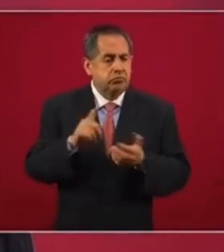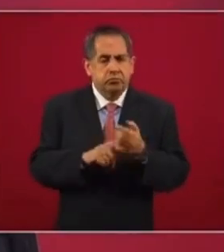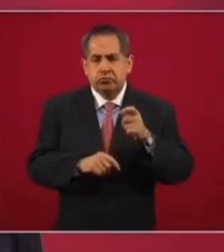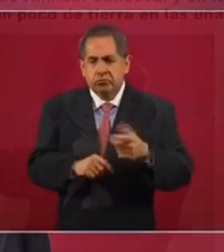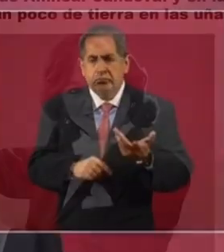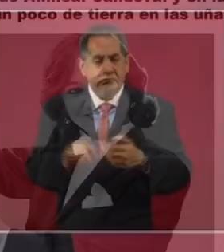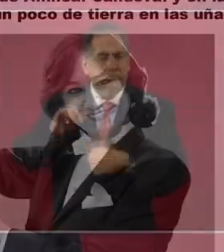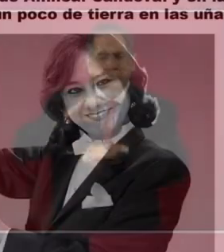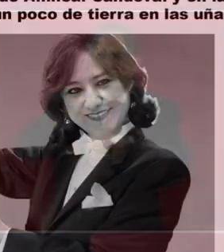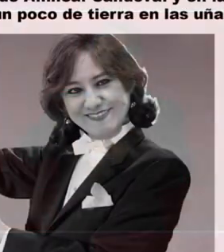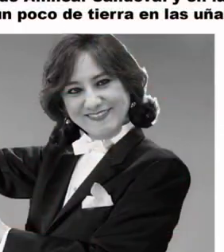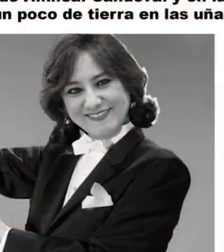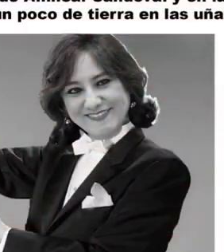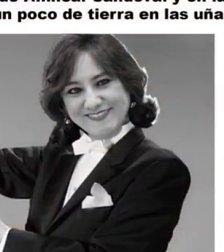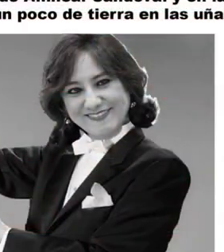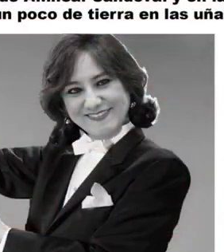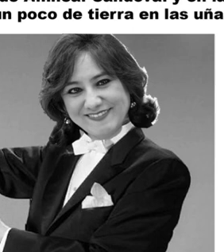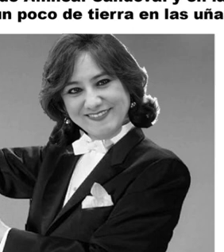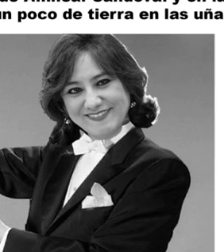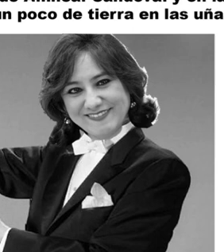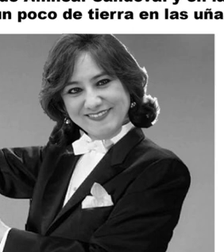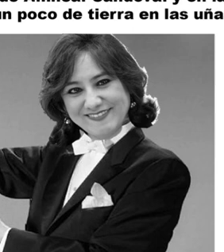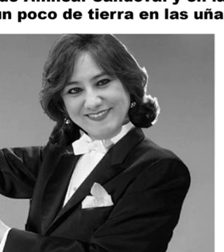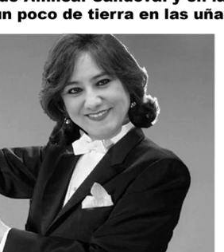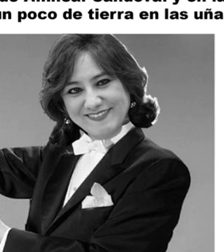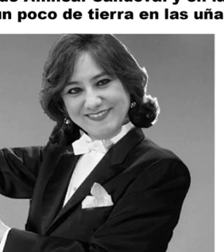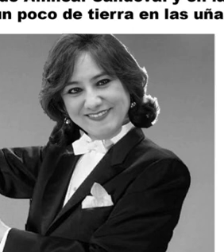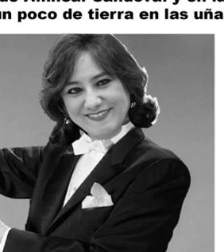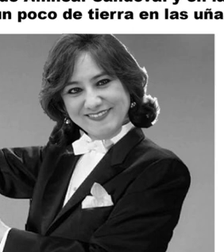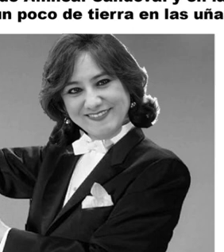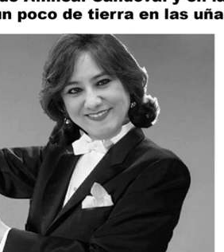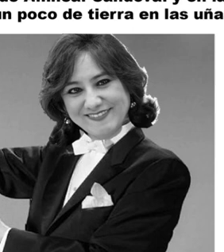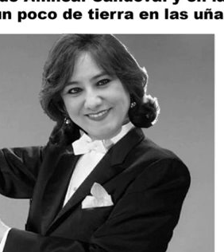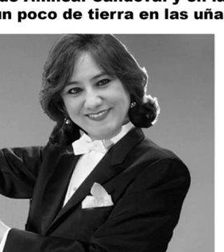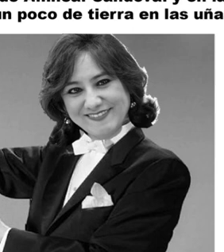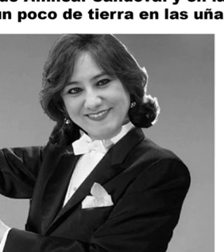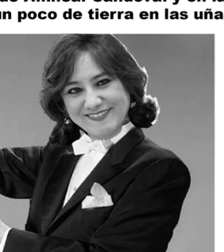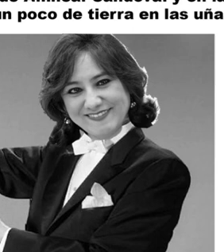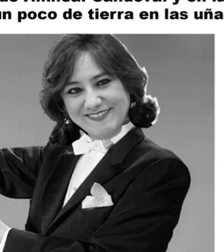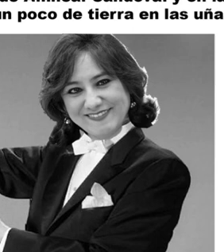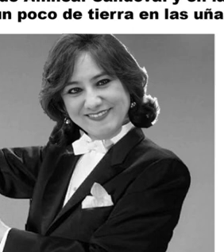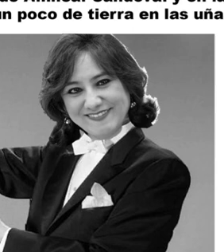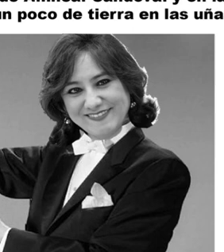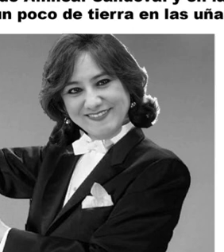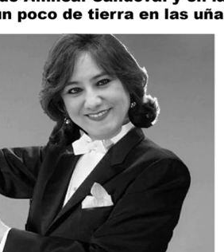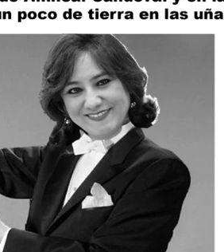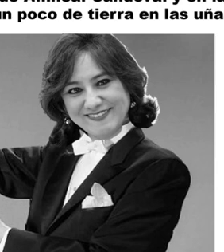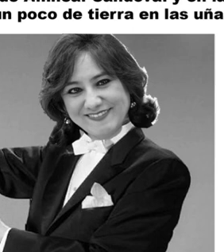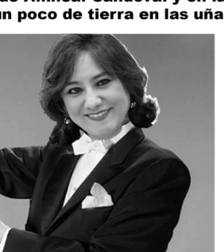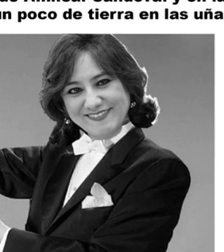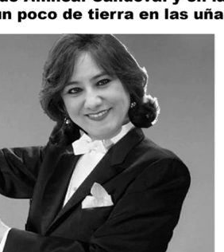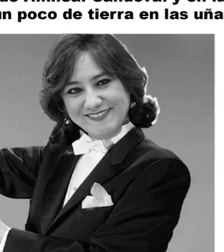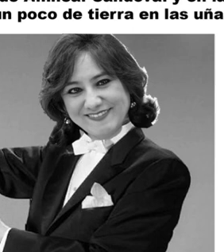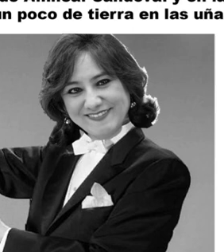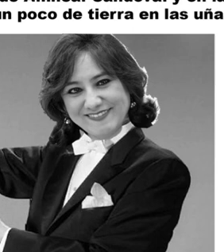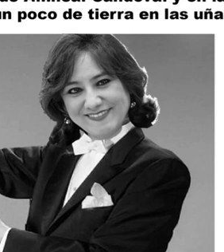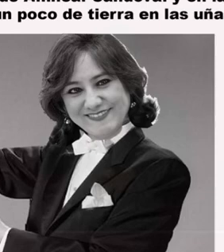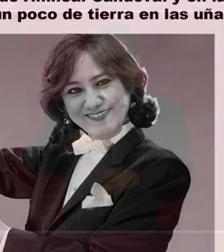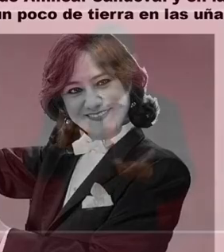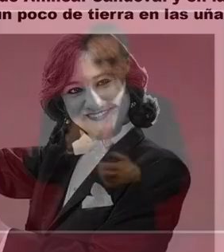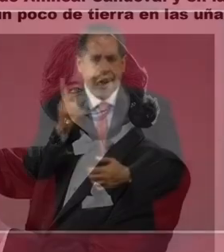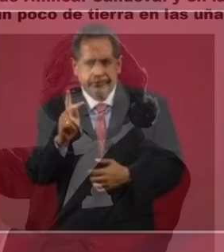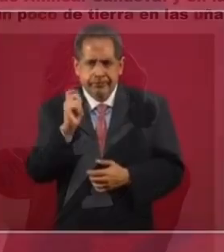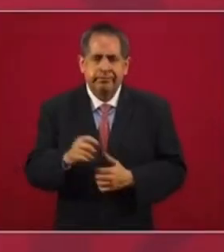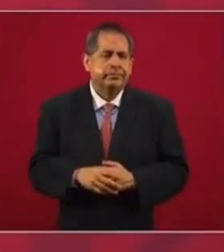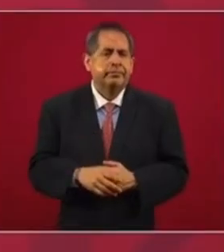que ser la autoridad competente la que lo verifique y si es cierto sancione. Eso no se debe de hacer. Lo que